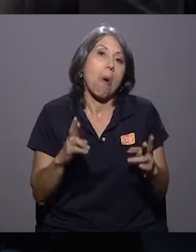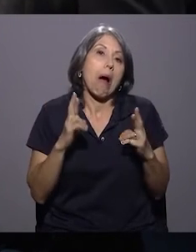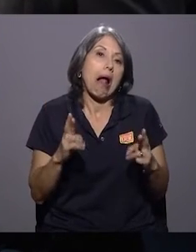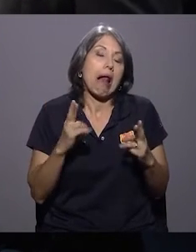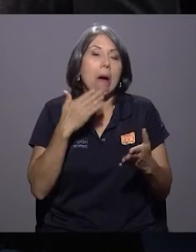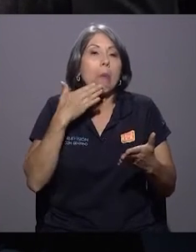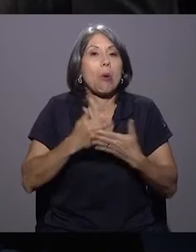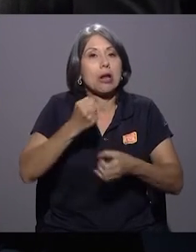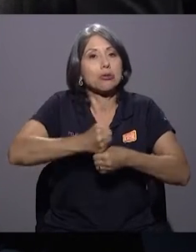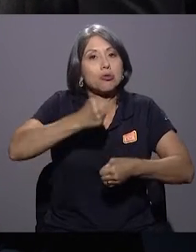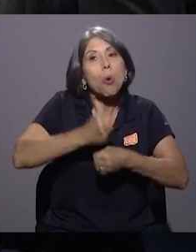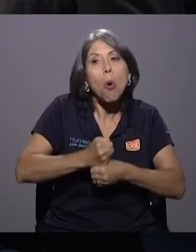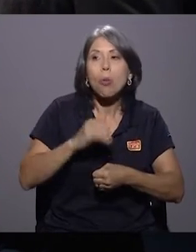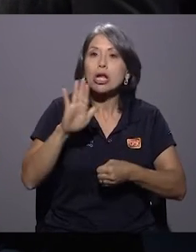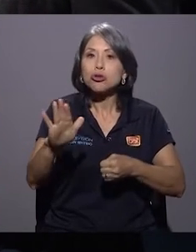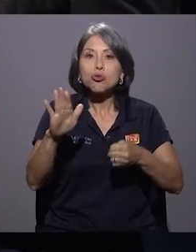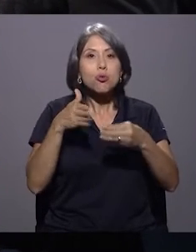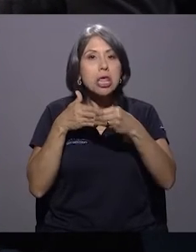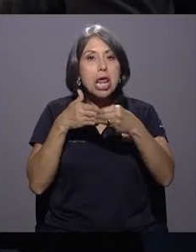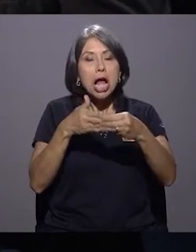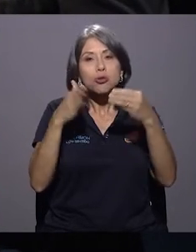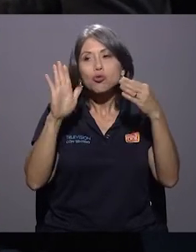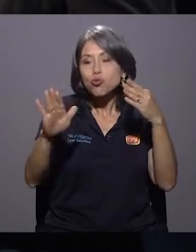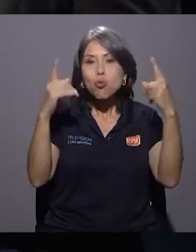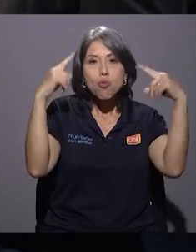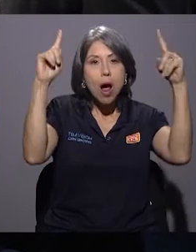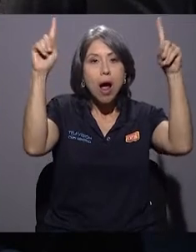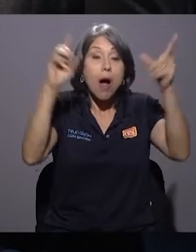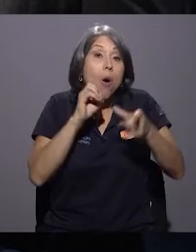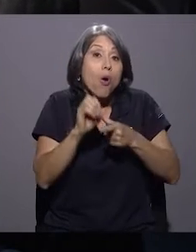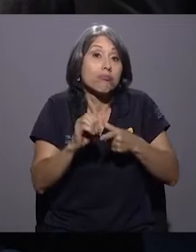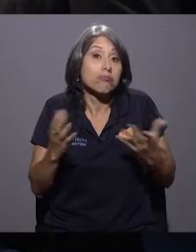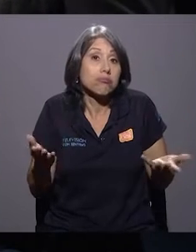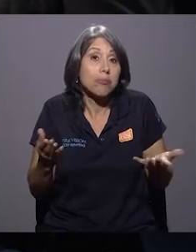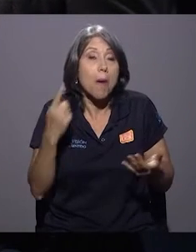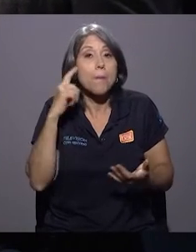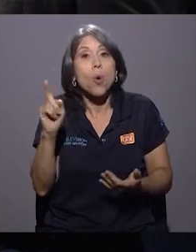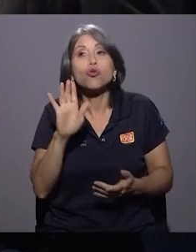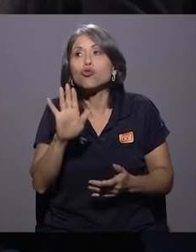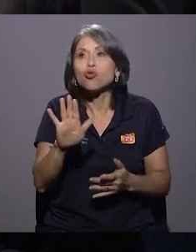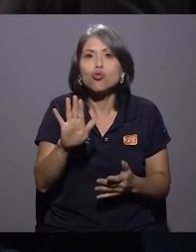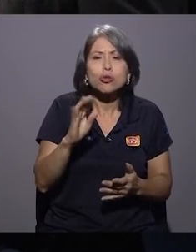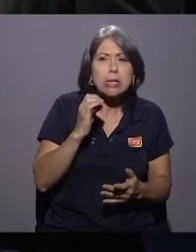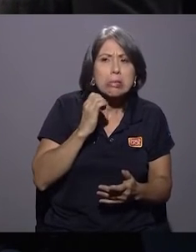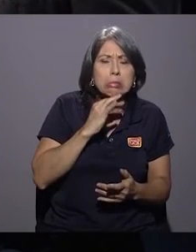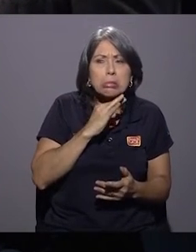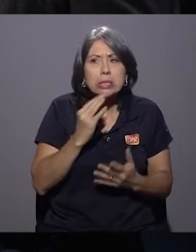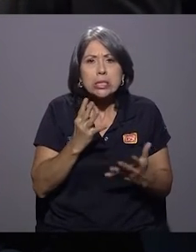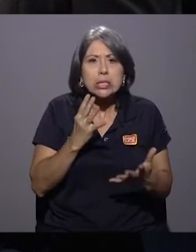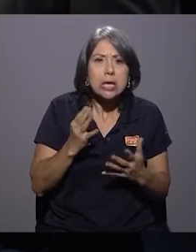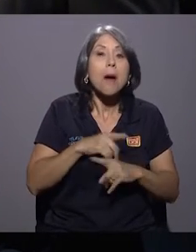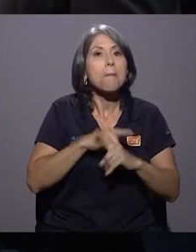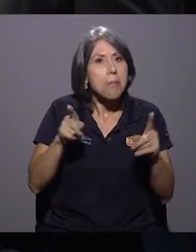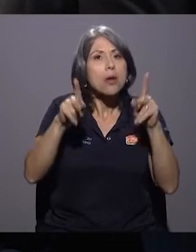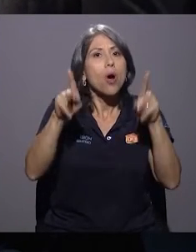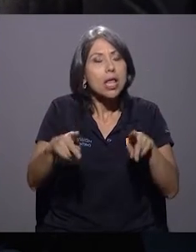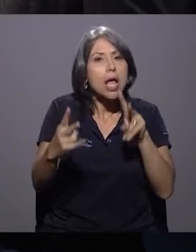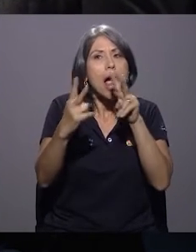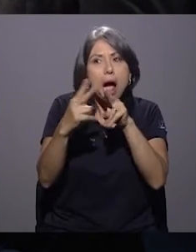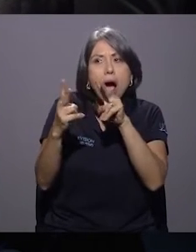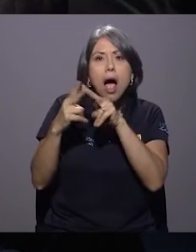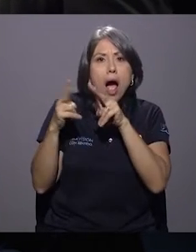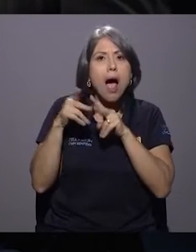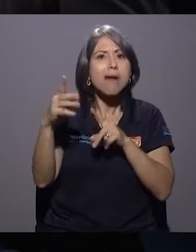obras, por sus realizaciones, por su liderazgo, o incluso por los cuestionamientos. Pero que los conocían, los conocían.